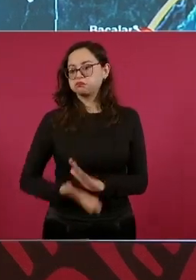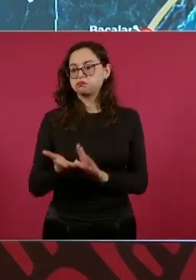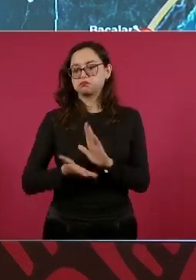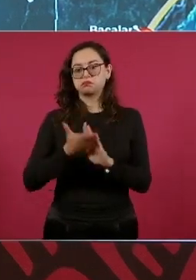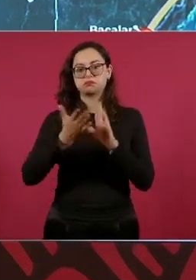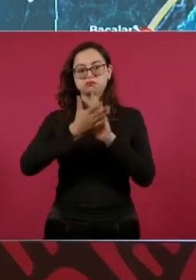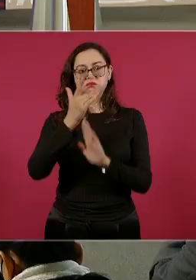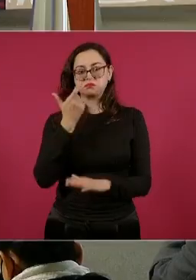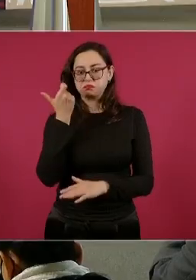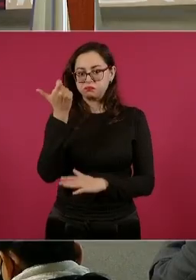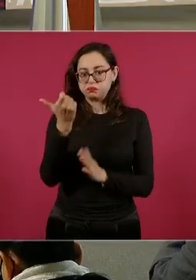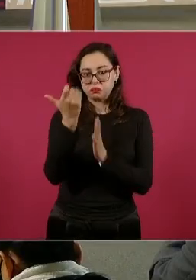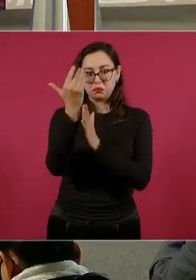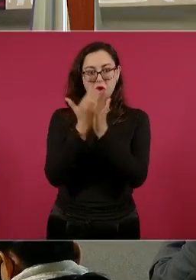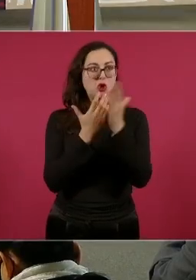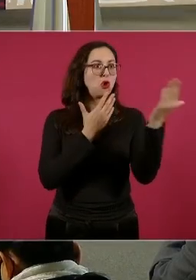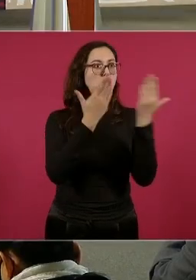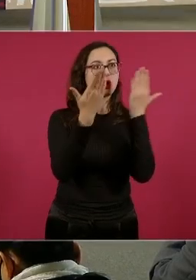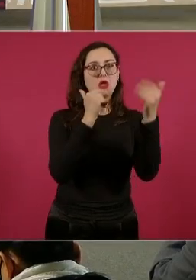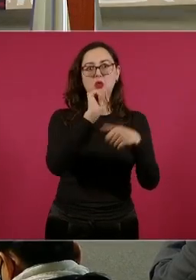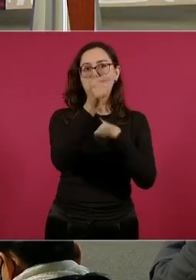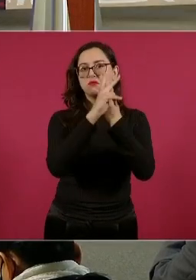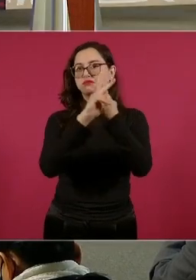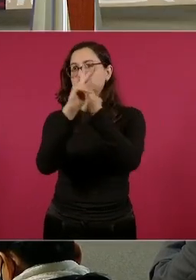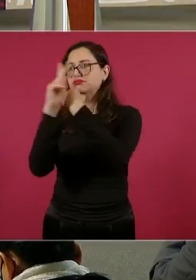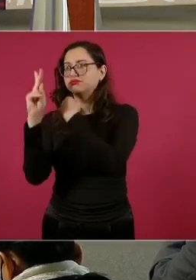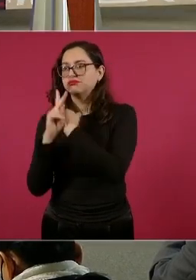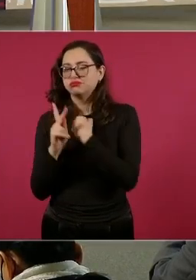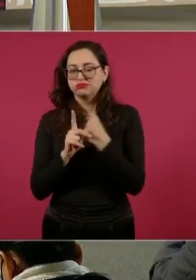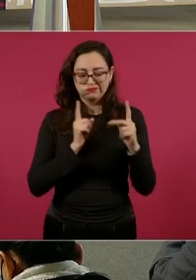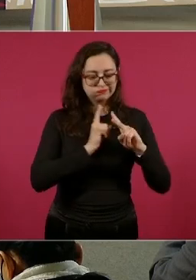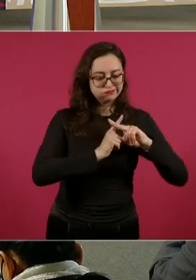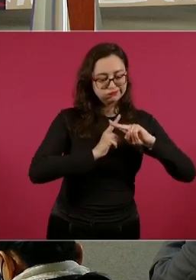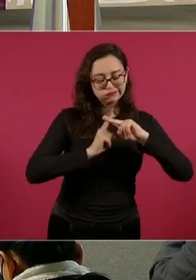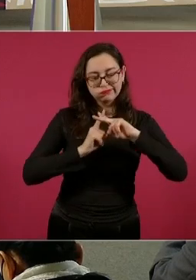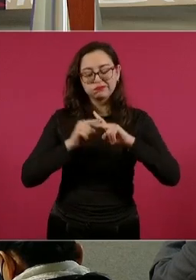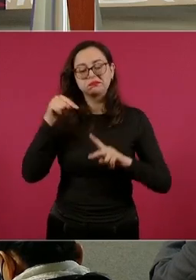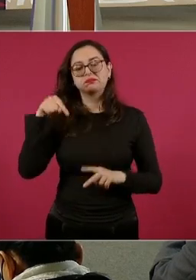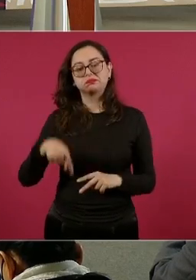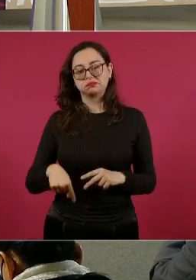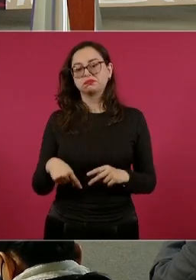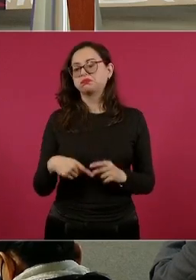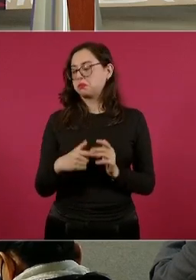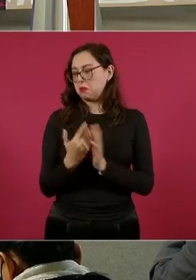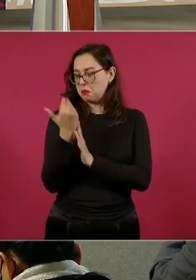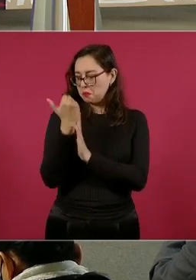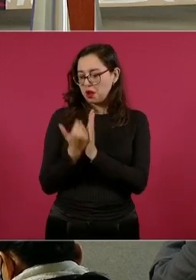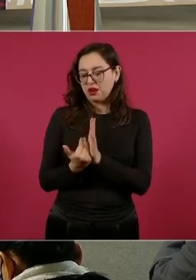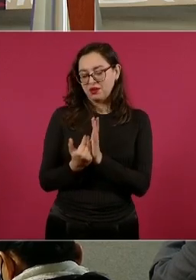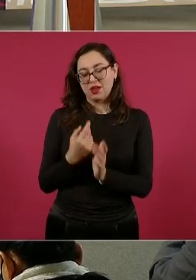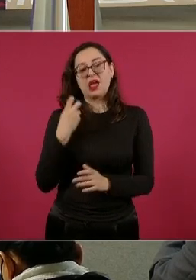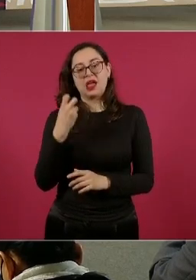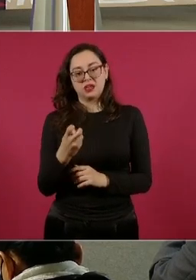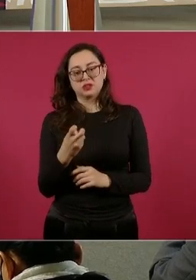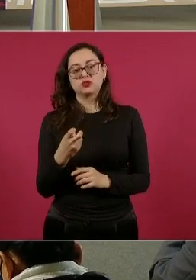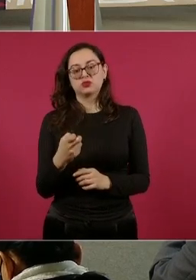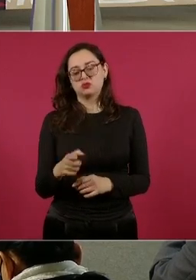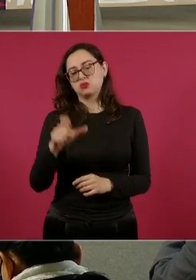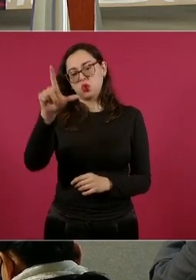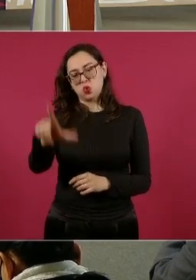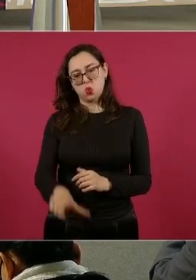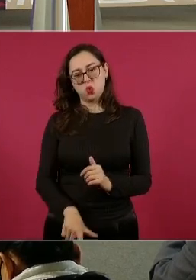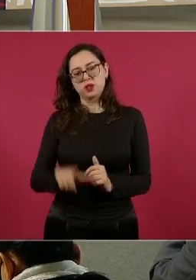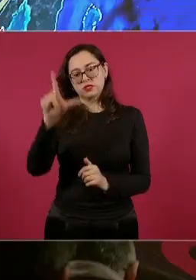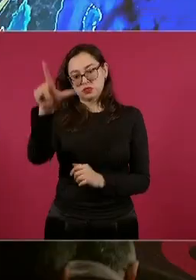en el mundo. Todo esto se va a estar informando los lunes que